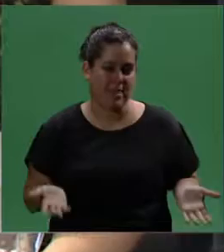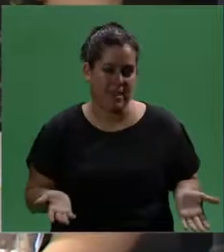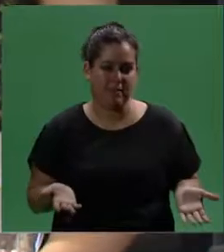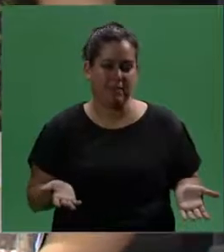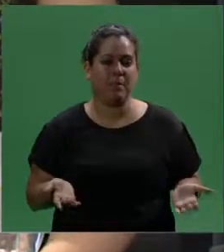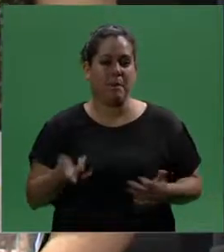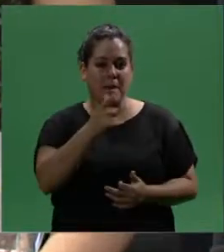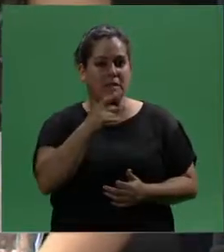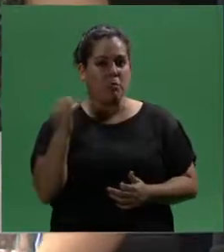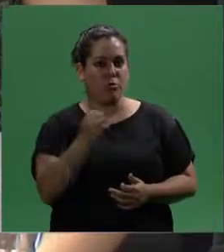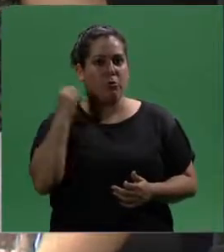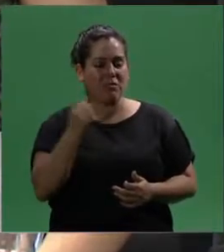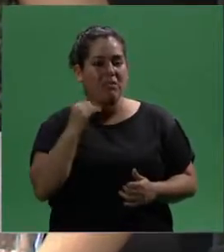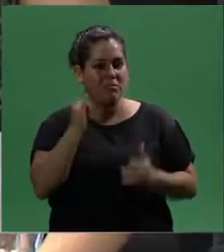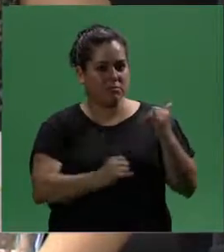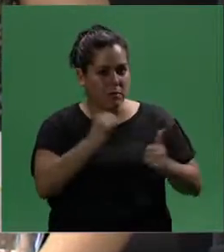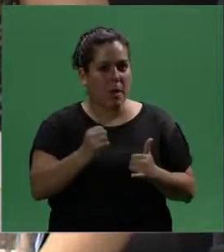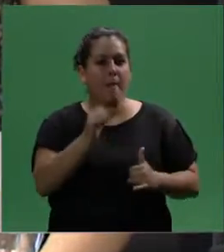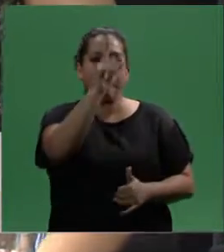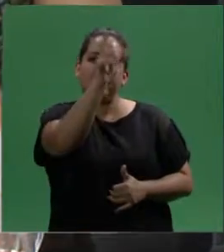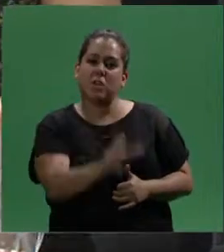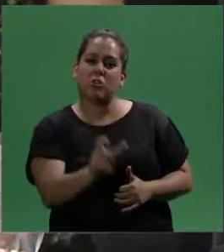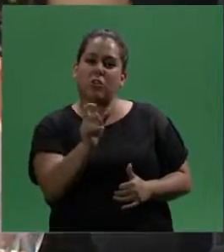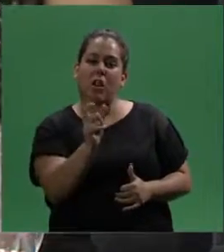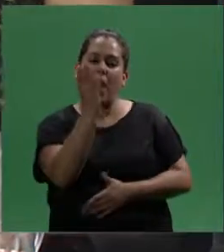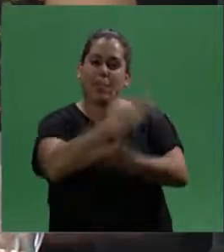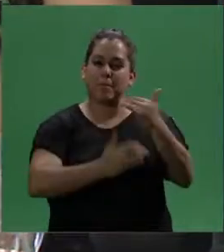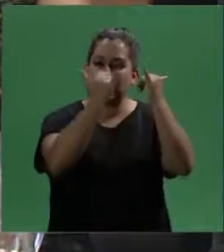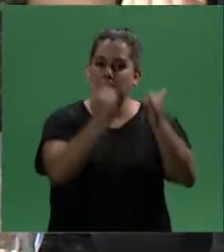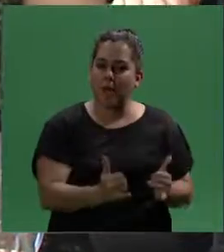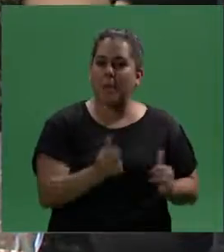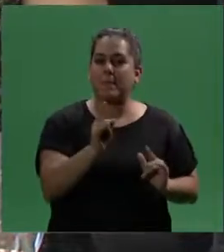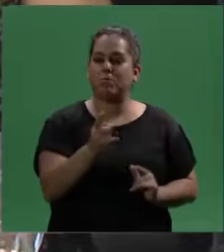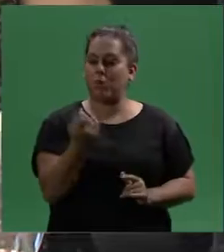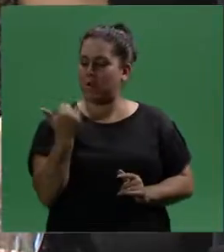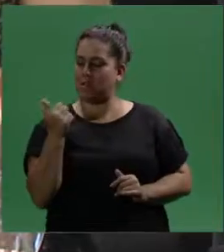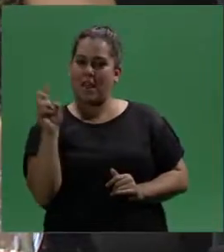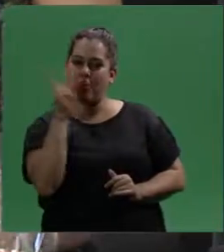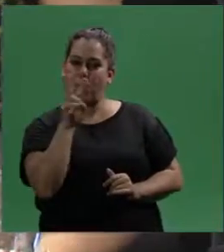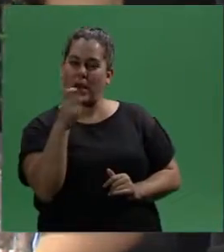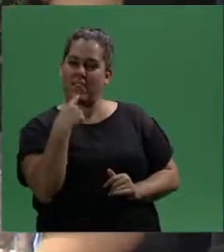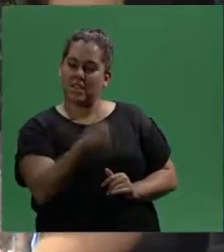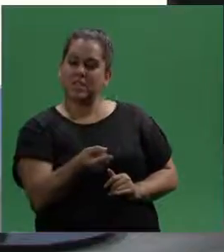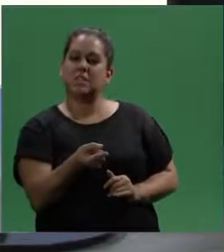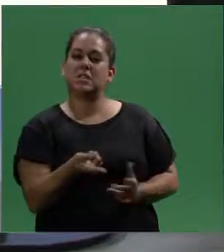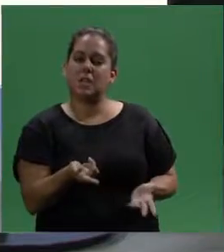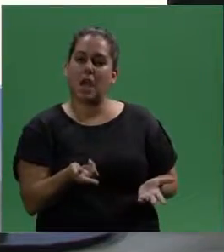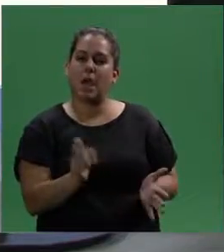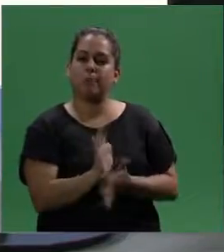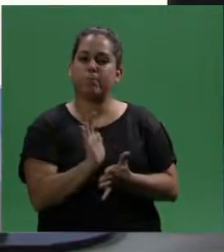tener discapacidad. Me parece interesante resaltar el punto de personas con discapacidad, como bien también hablaba Fernanda, porque se le está dando